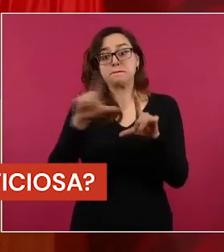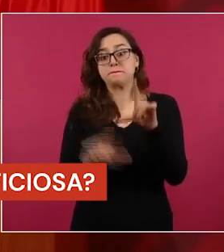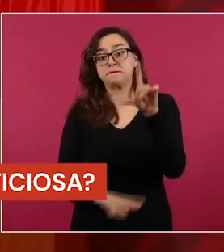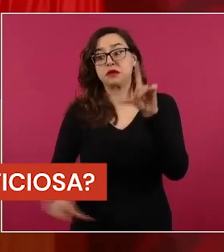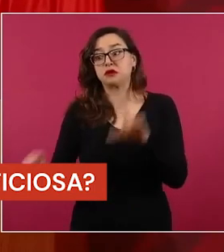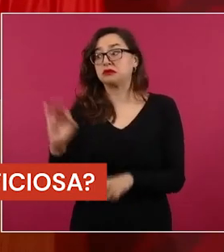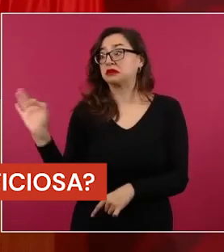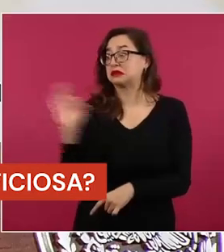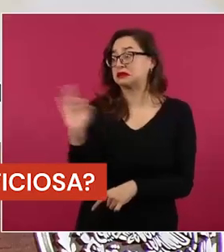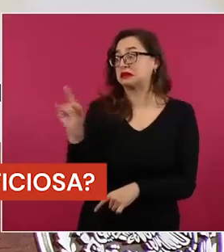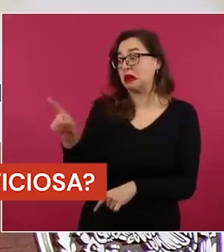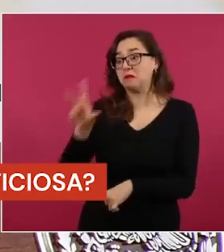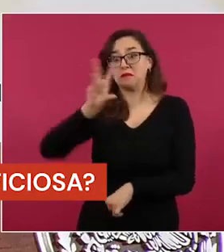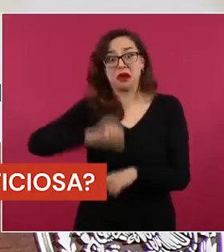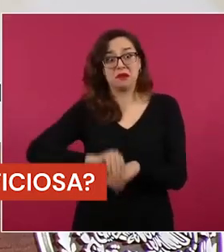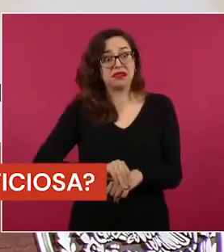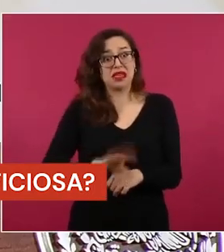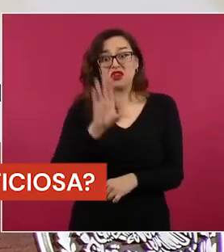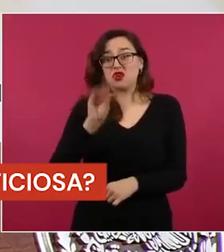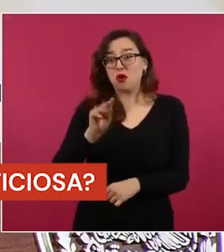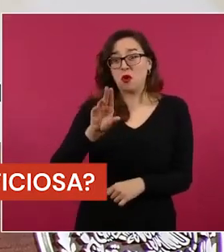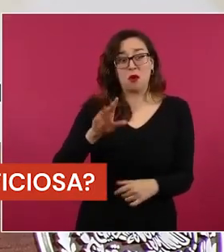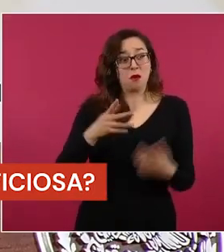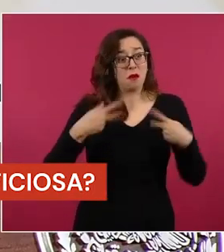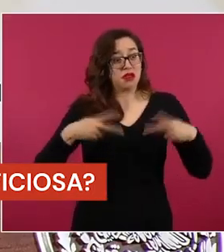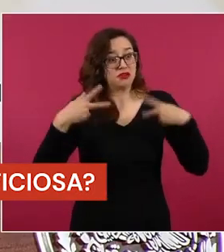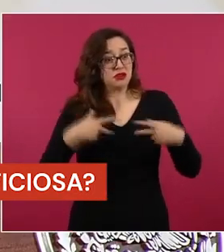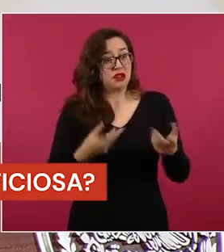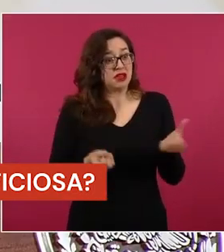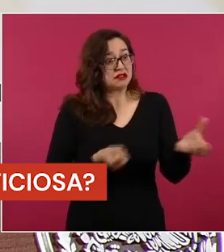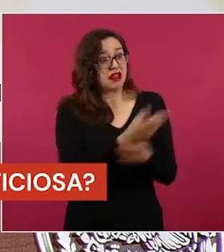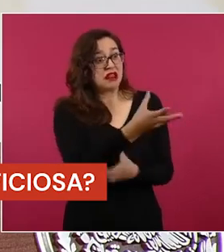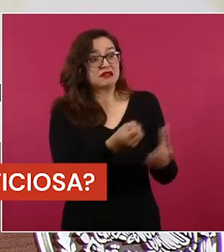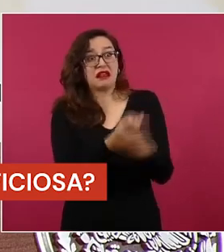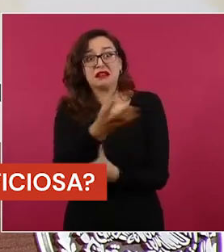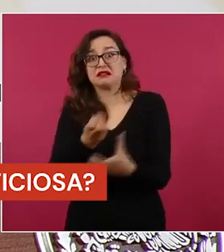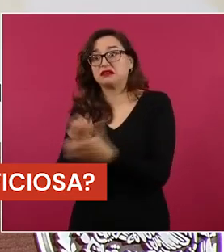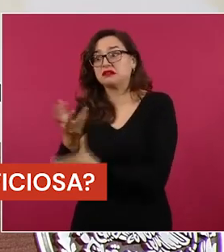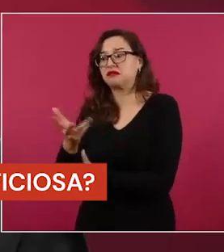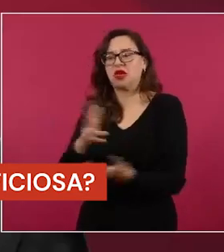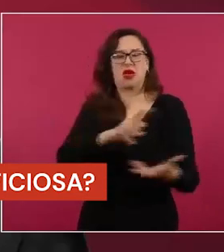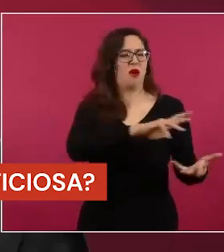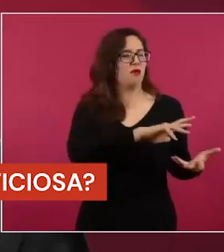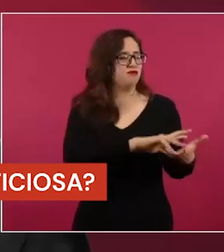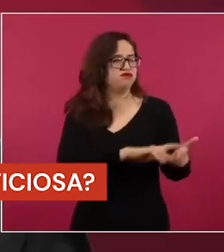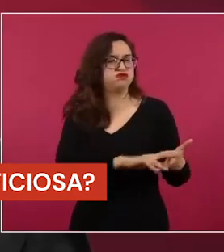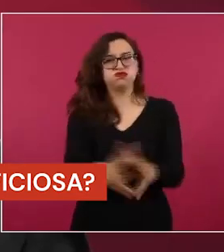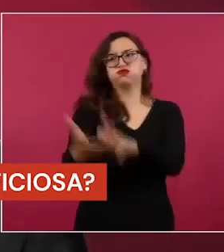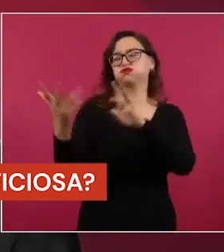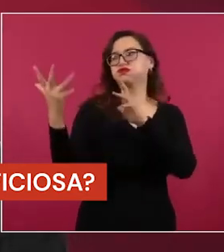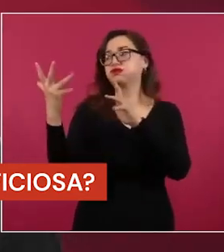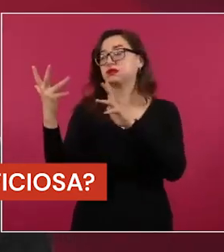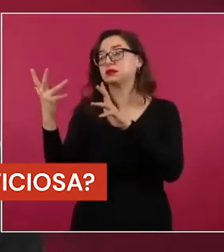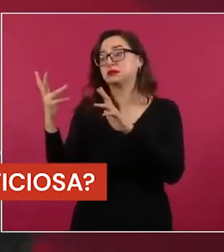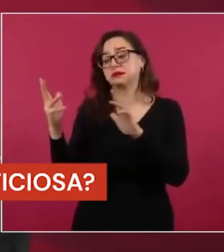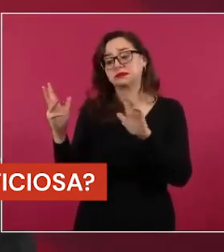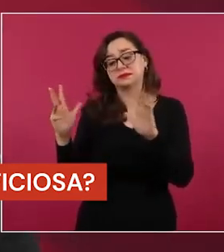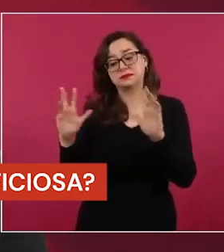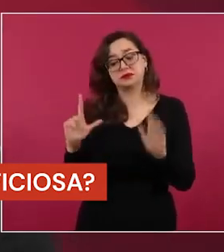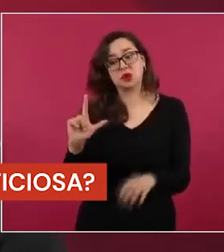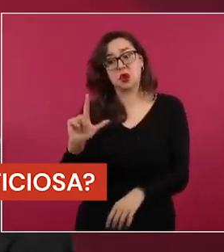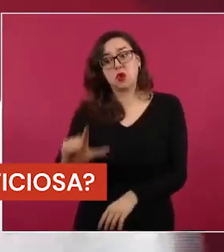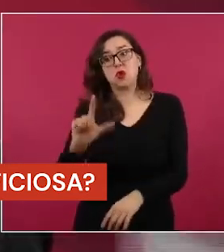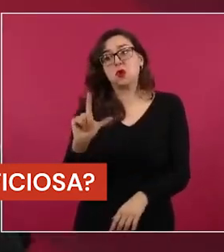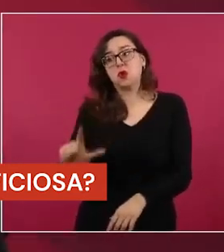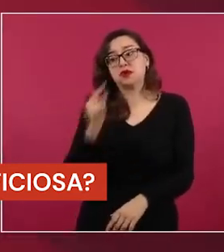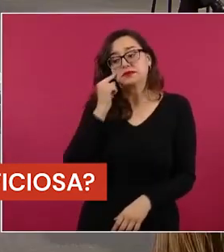situación de seguridad o inseguridad de nuestra sociedad y entonces tiene que tomar una decisión importante y tiene